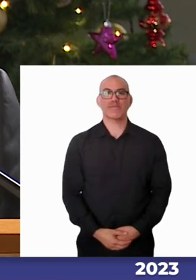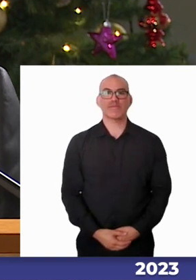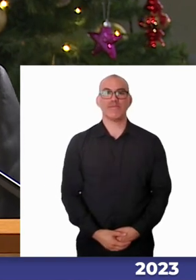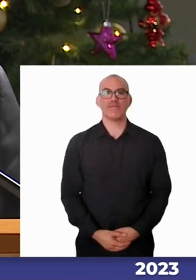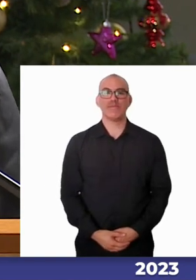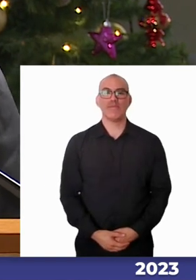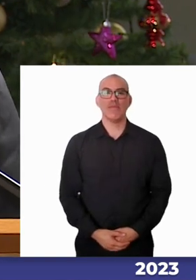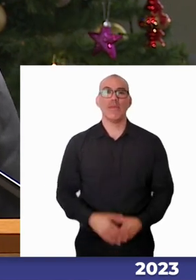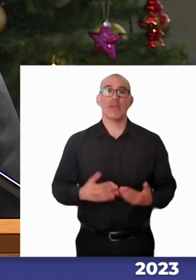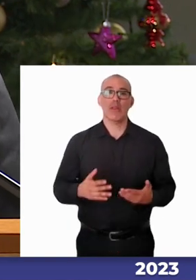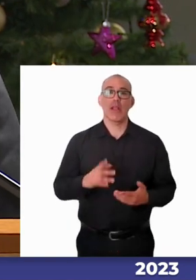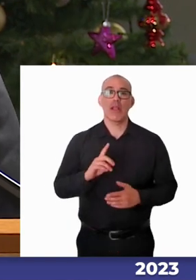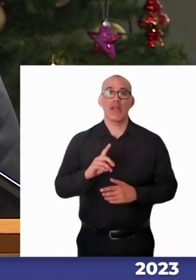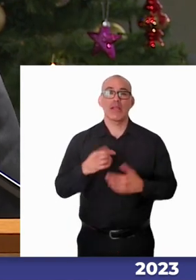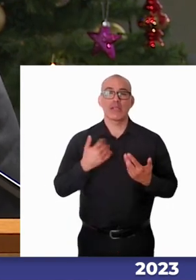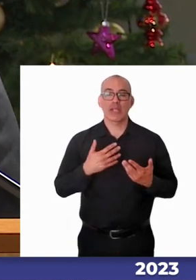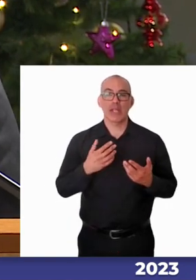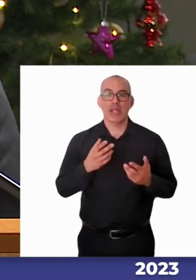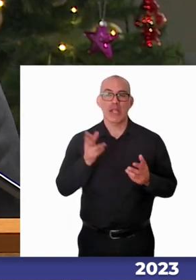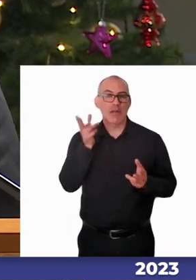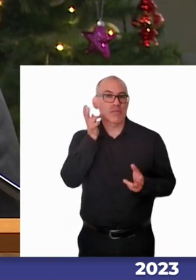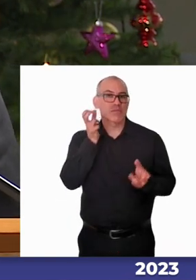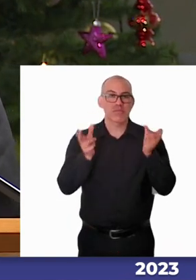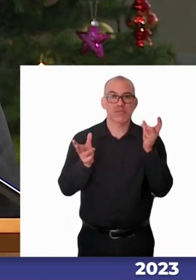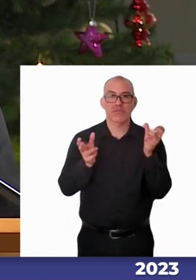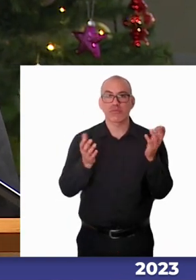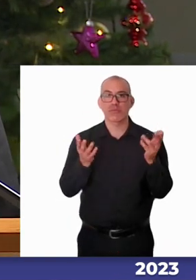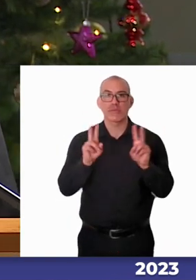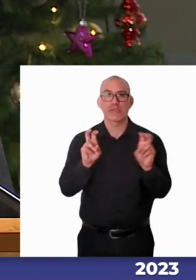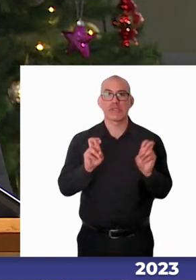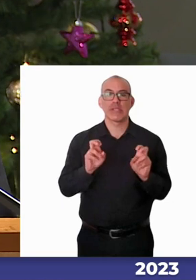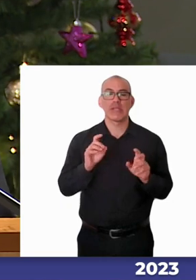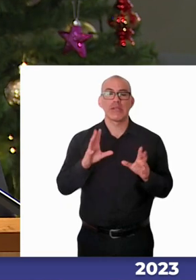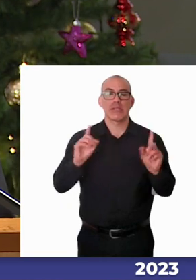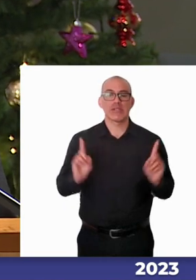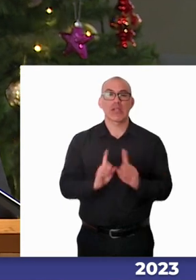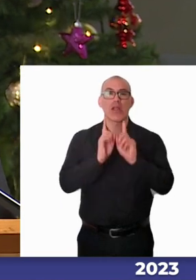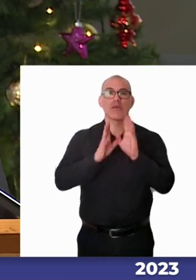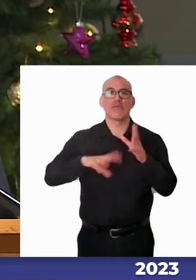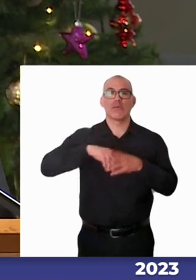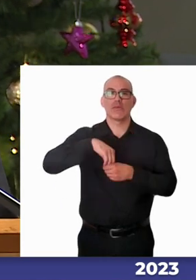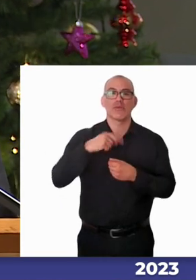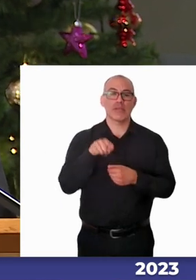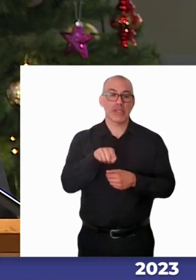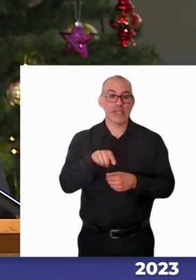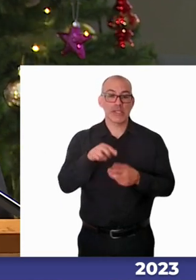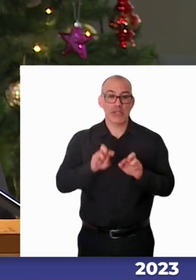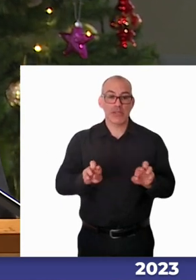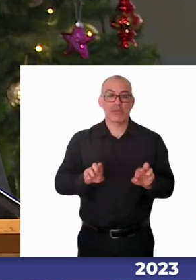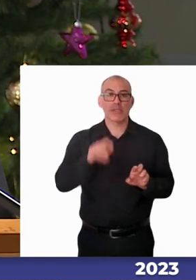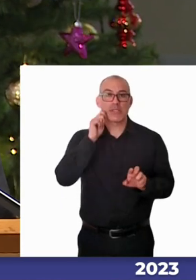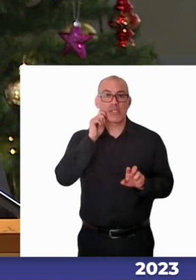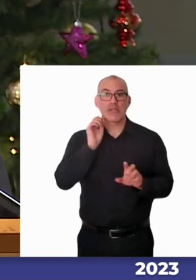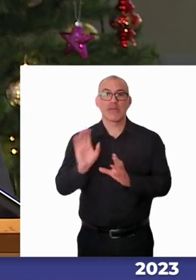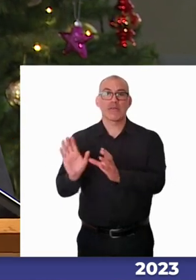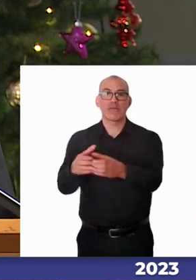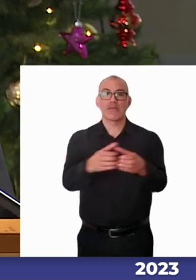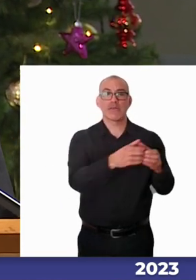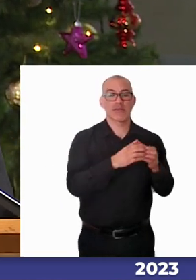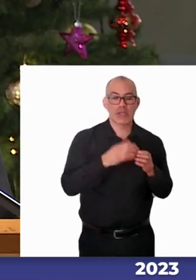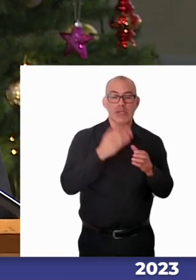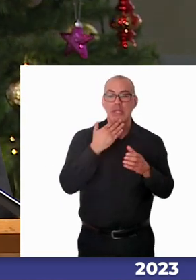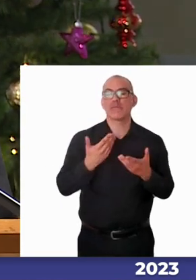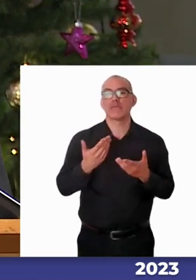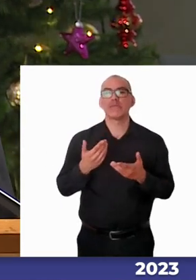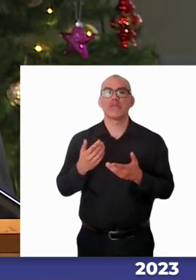escuchar y ser parte de estos encuentros sobre inclusión, pienso que estas iniciativas son propicias para que las corporaciones del poder legislativo puedan